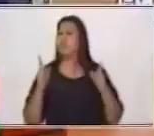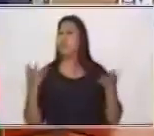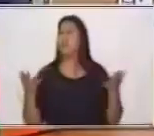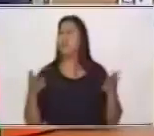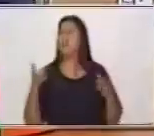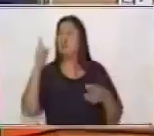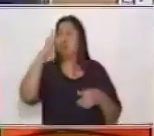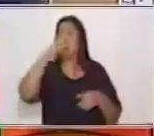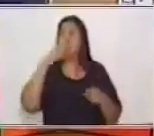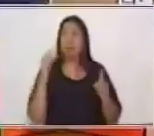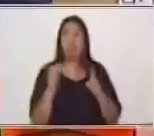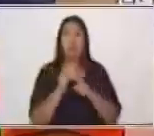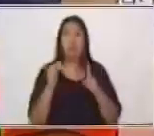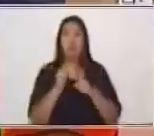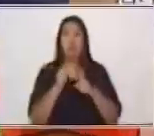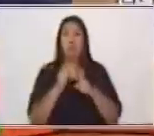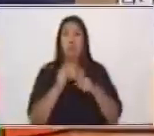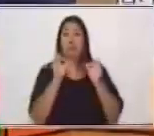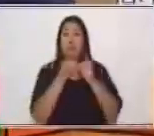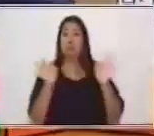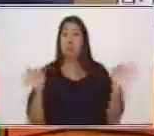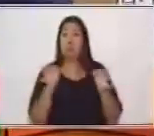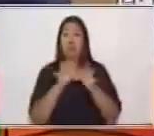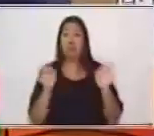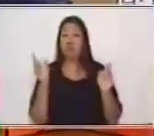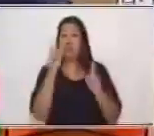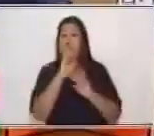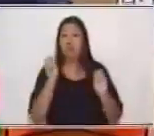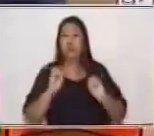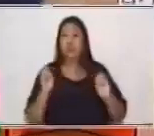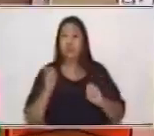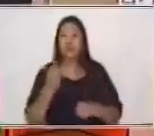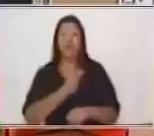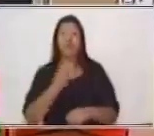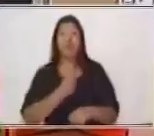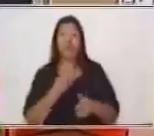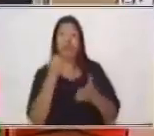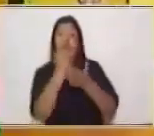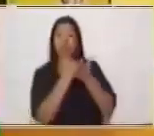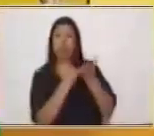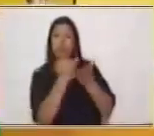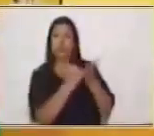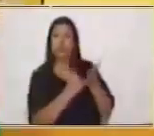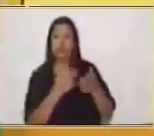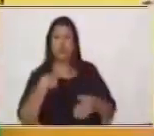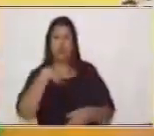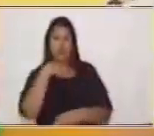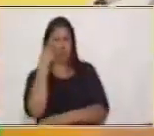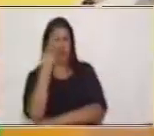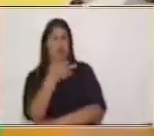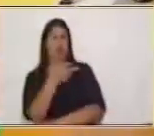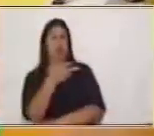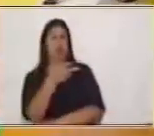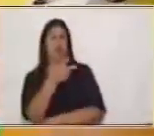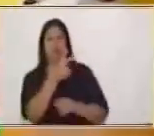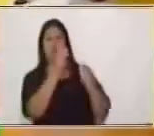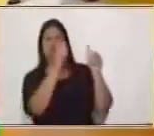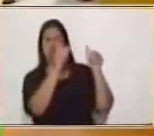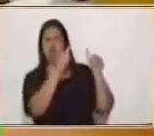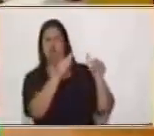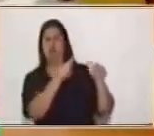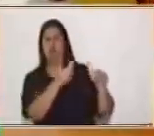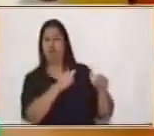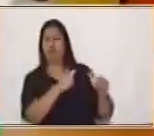¿Verdad? Entonces, nosotros las vemos, analizamos y pensamos. ¿Qué es lo que nos quiere decir estas